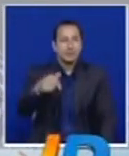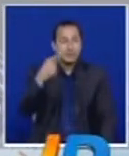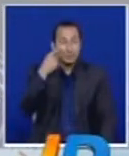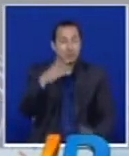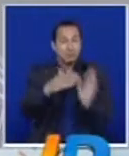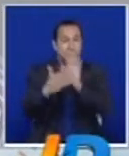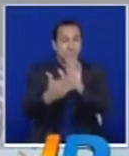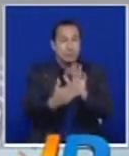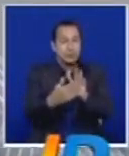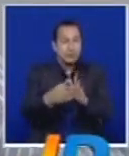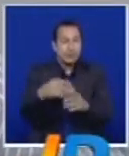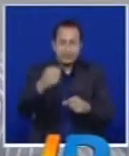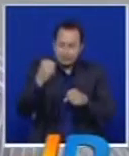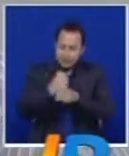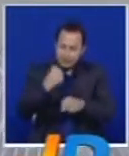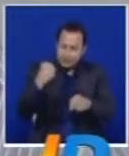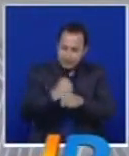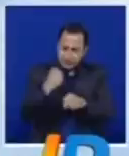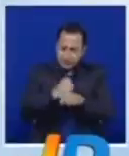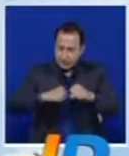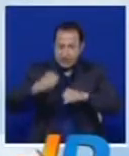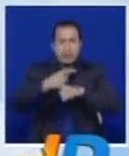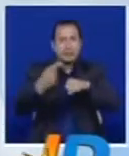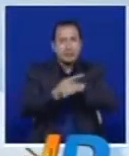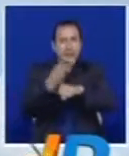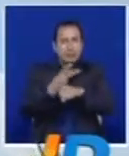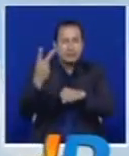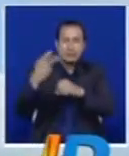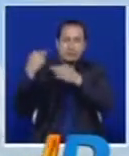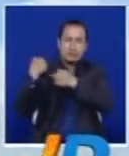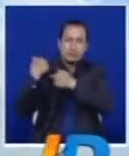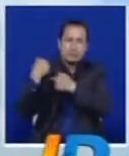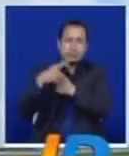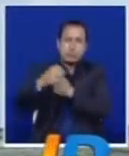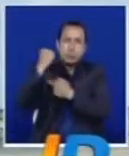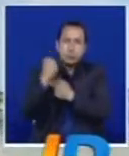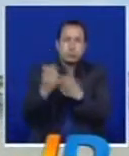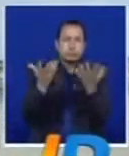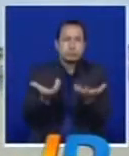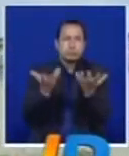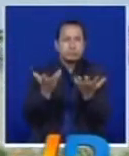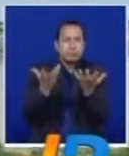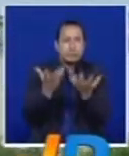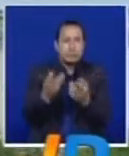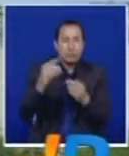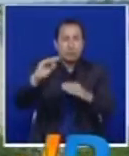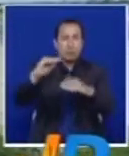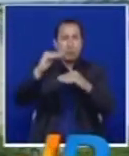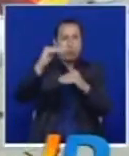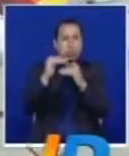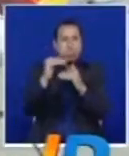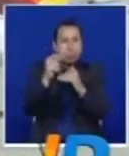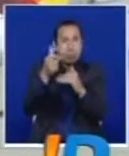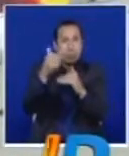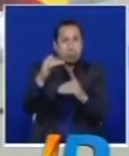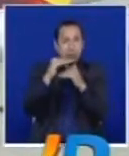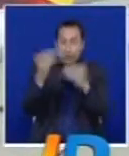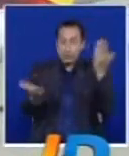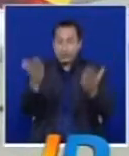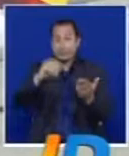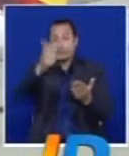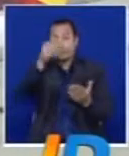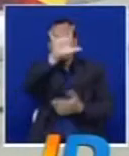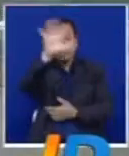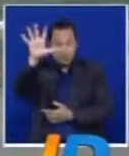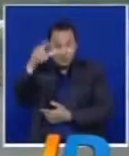el trabajo adicional que teníamos sobre nuestras espaldas. La sobrecarga de trabajo para los pilotos, la diferencia de salarios con pilotos de Latinoamérica y otras aerolíneas